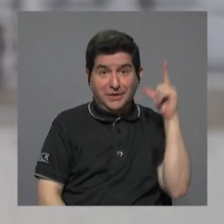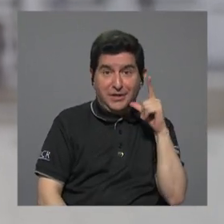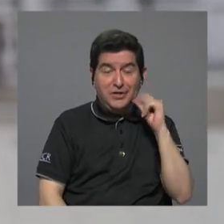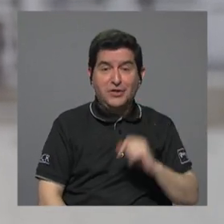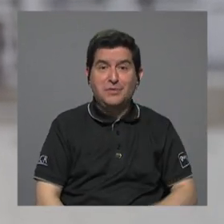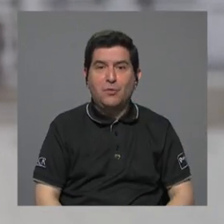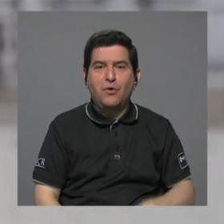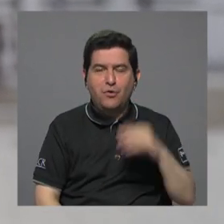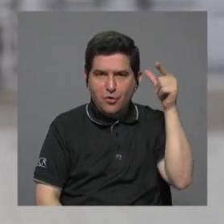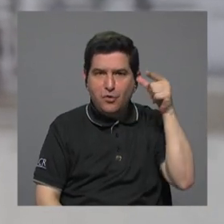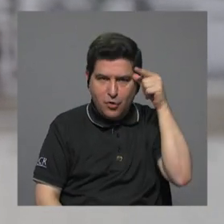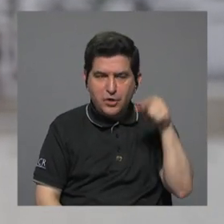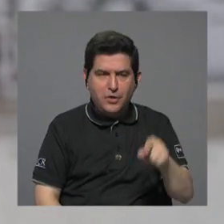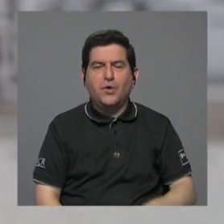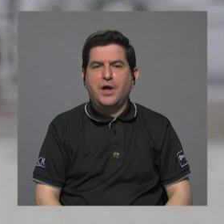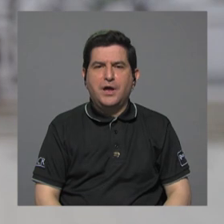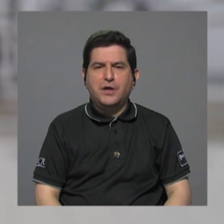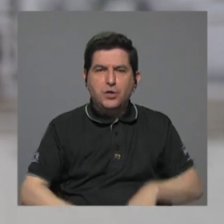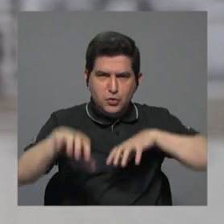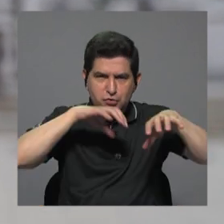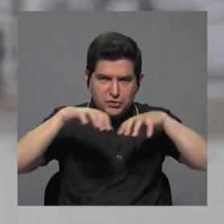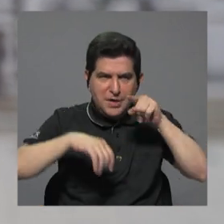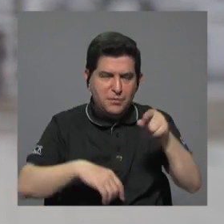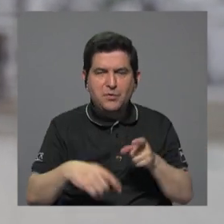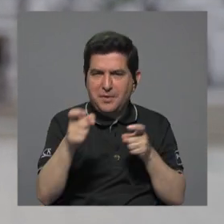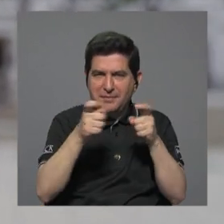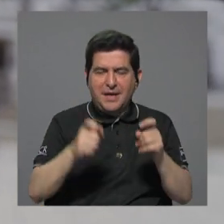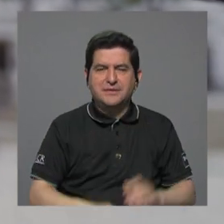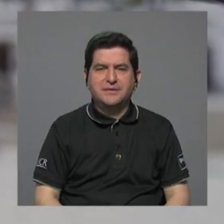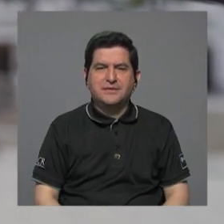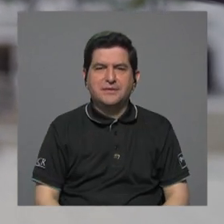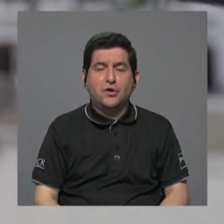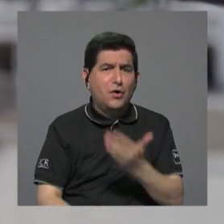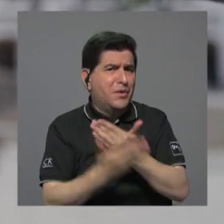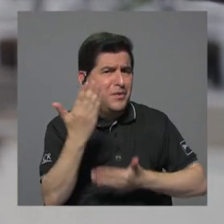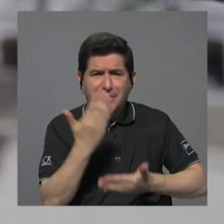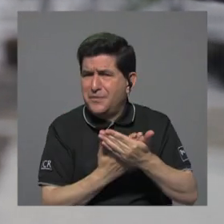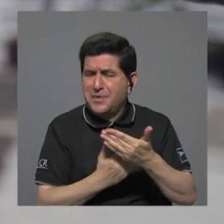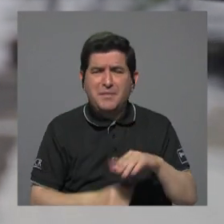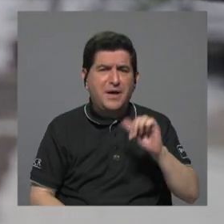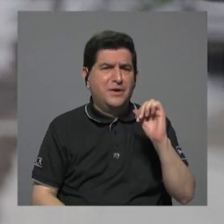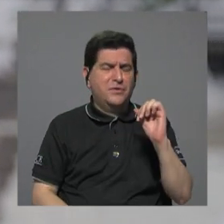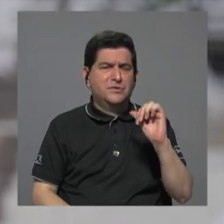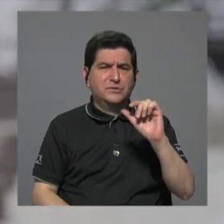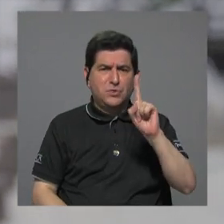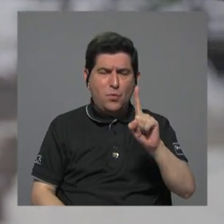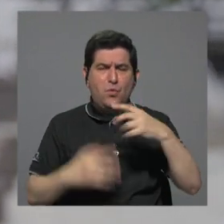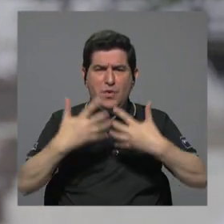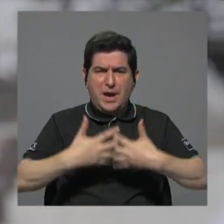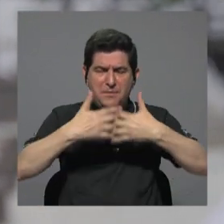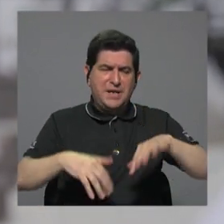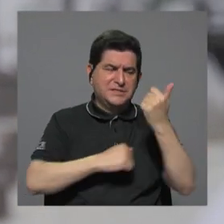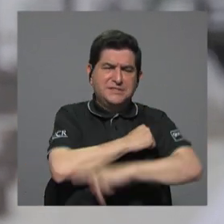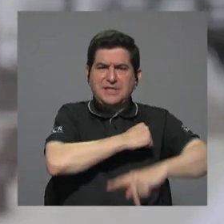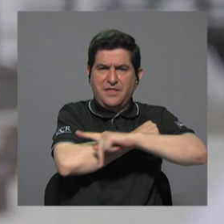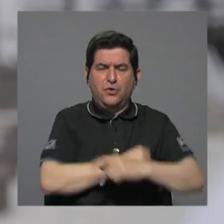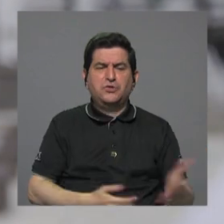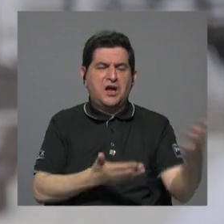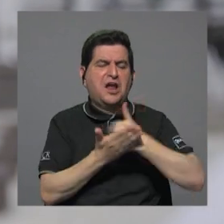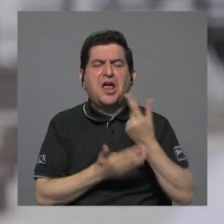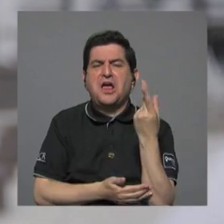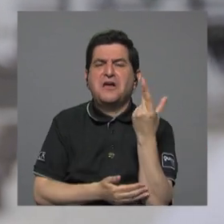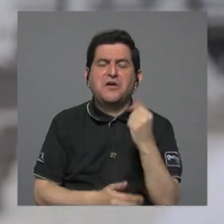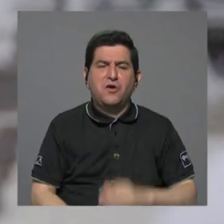son los dueños del movimiento allá y no en manos de una transnacional que viene a recoger un dinero